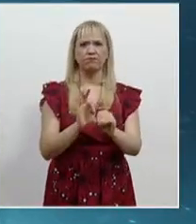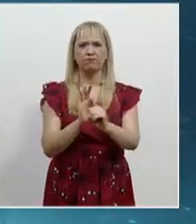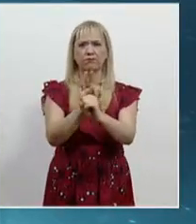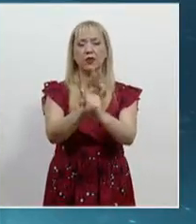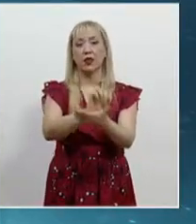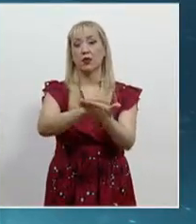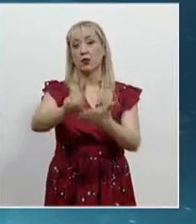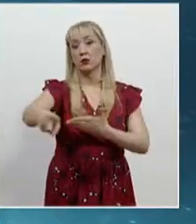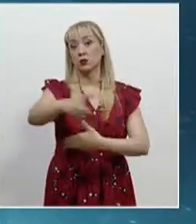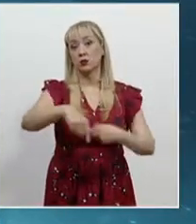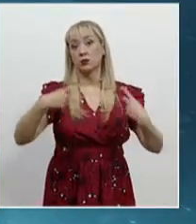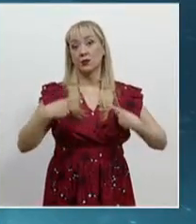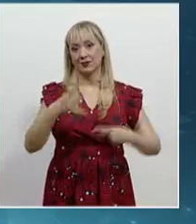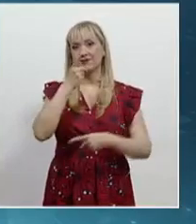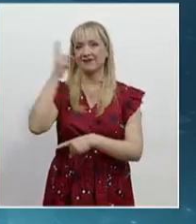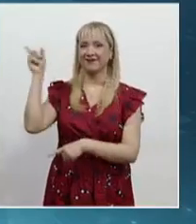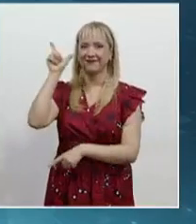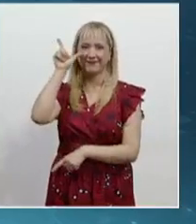Luis María Aguilar.